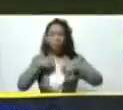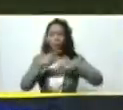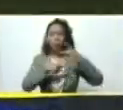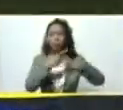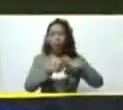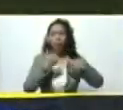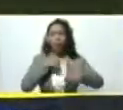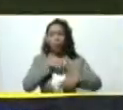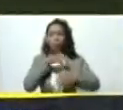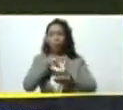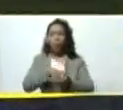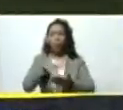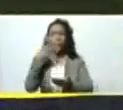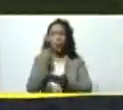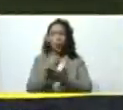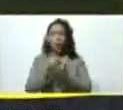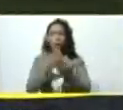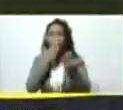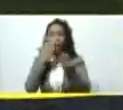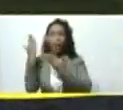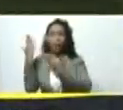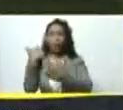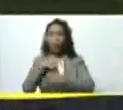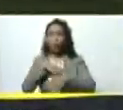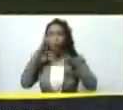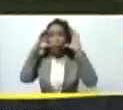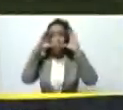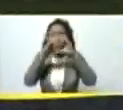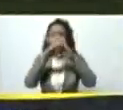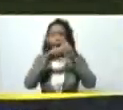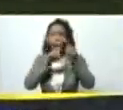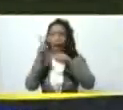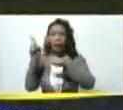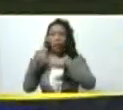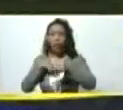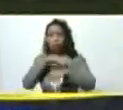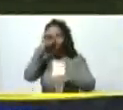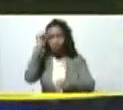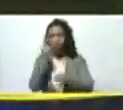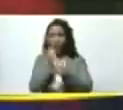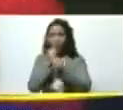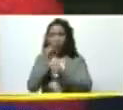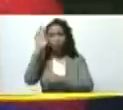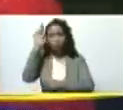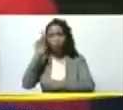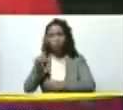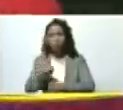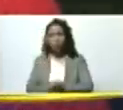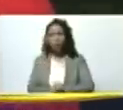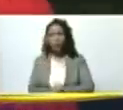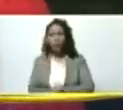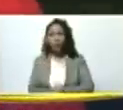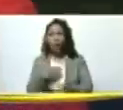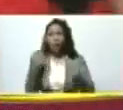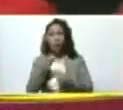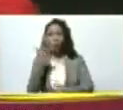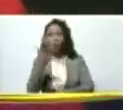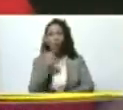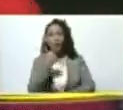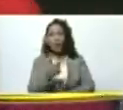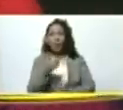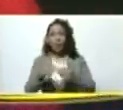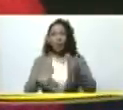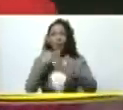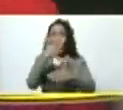de nuestro estado de Monagas y en ello nos estamos enfocando presidente en ello estamos trabajando todos los días como usted muy bien lo decía después de la